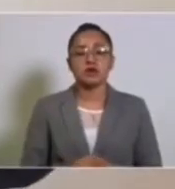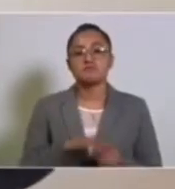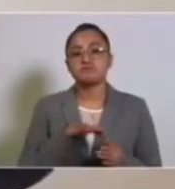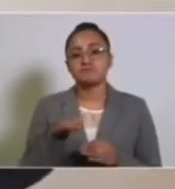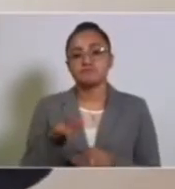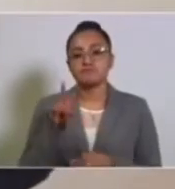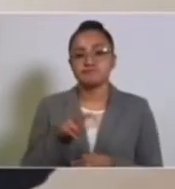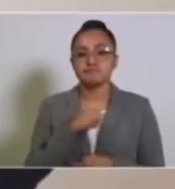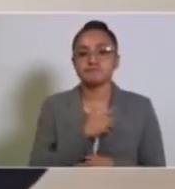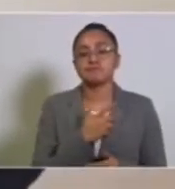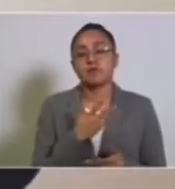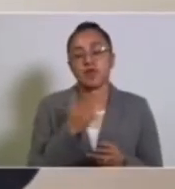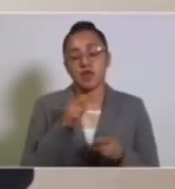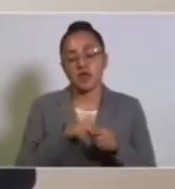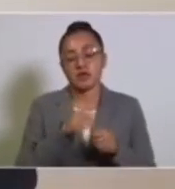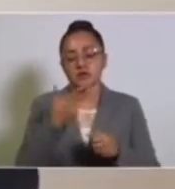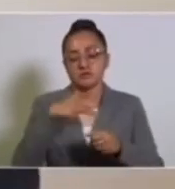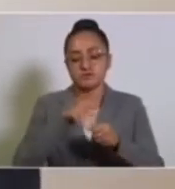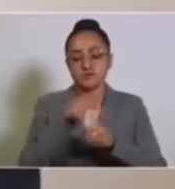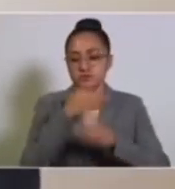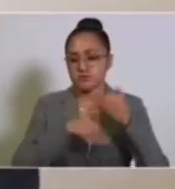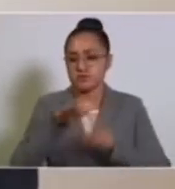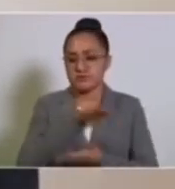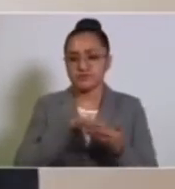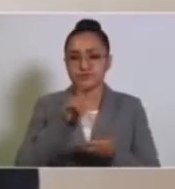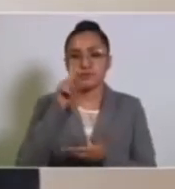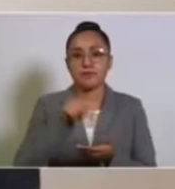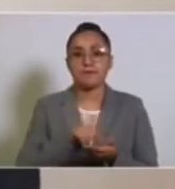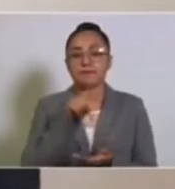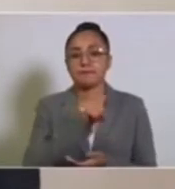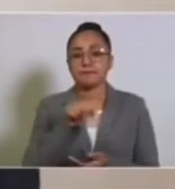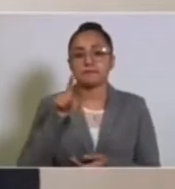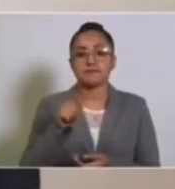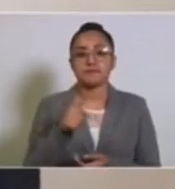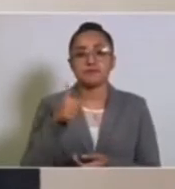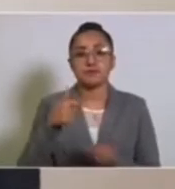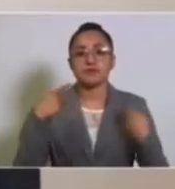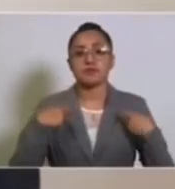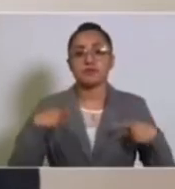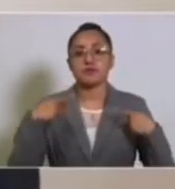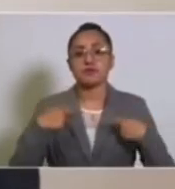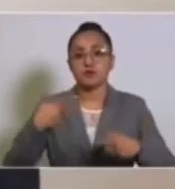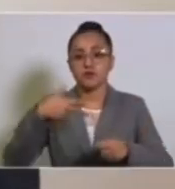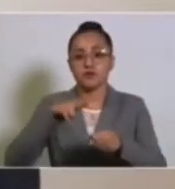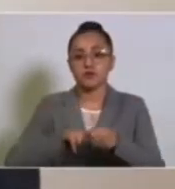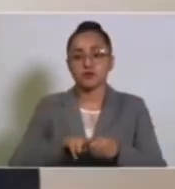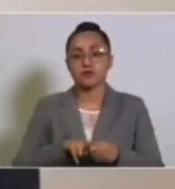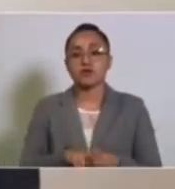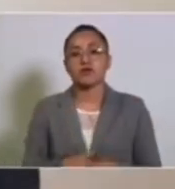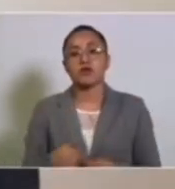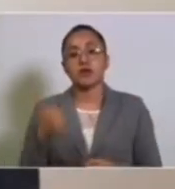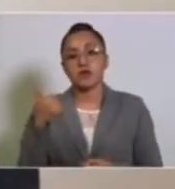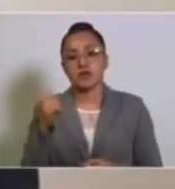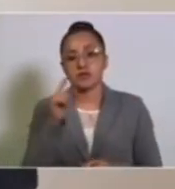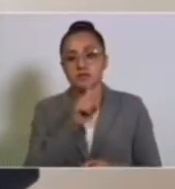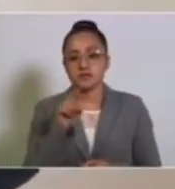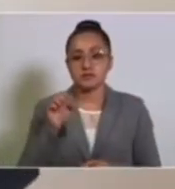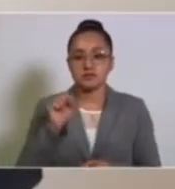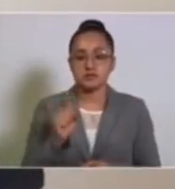respecta a la hospitalización en todo el sector, tenemos 1,176 pacientes hospitalizados y